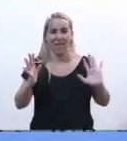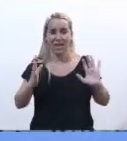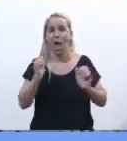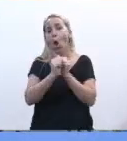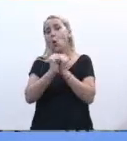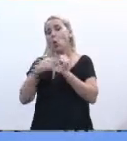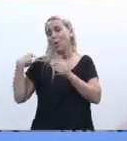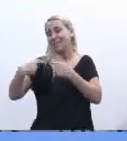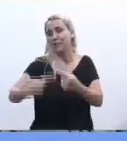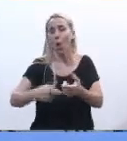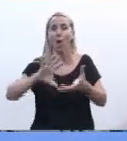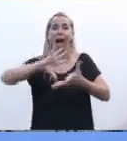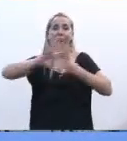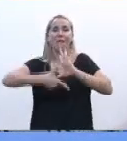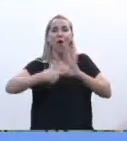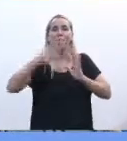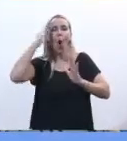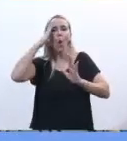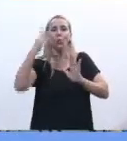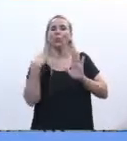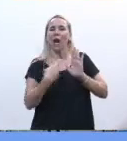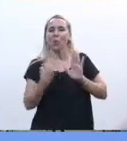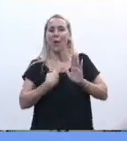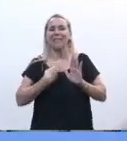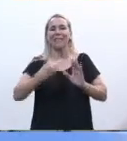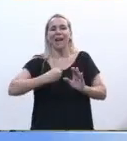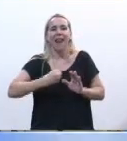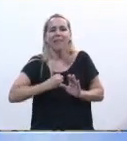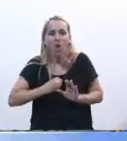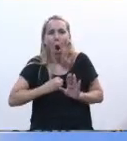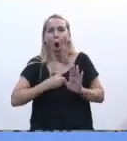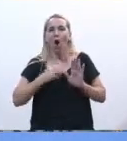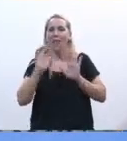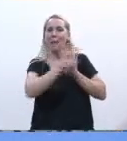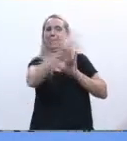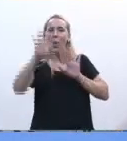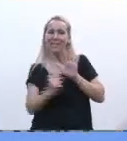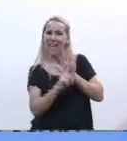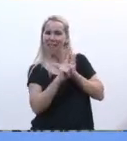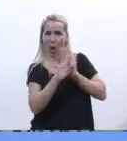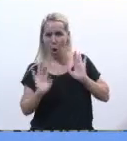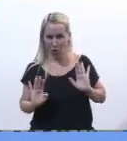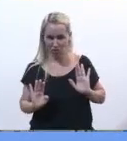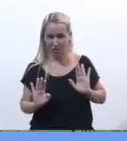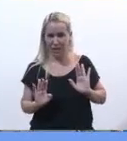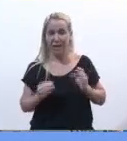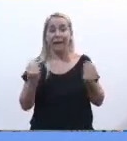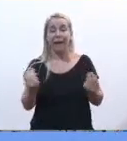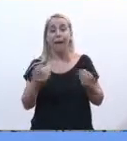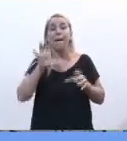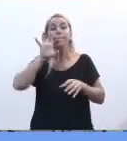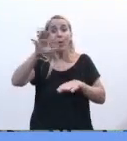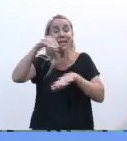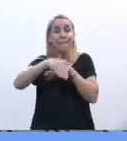nuestra historia, nuestra idiosincrasia, la presencia de las religiones y tantas otras cosas que hacen que los misioneros